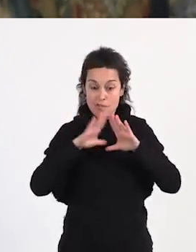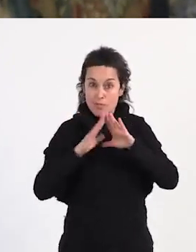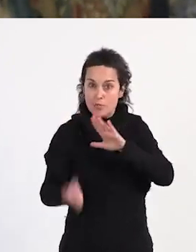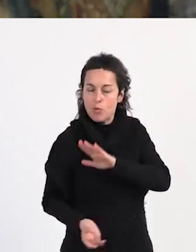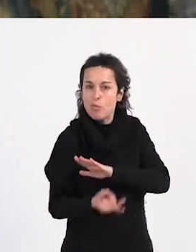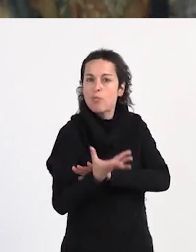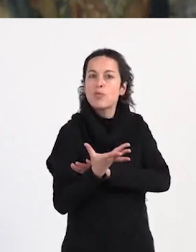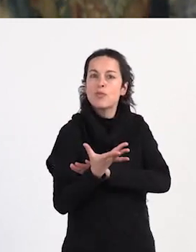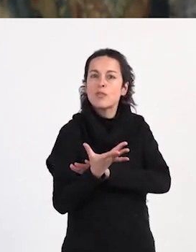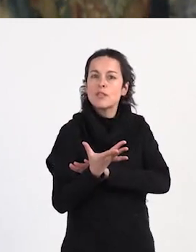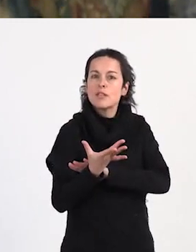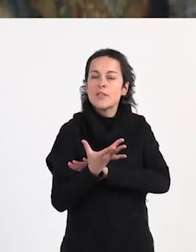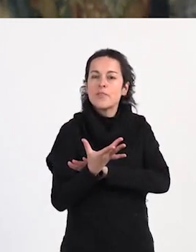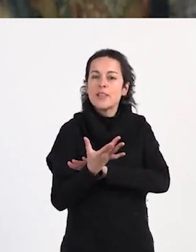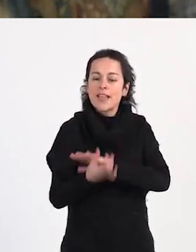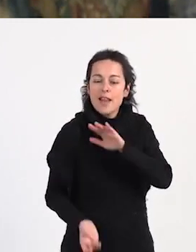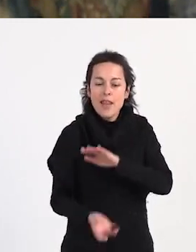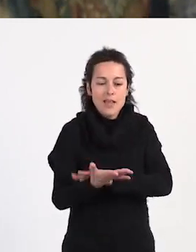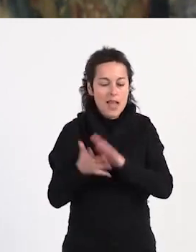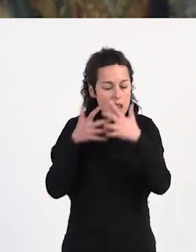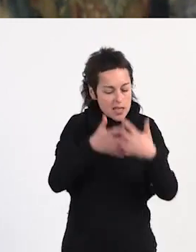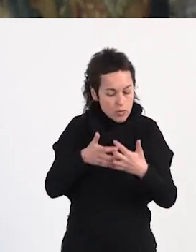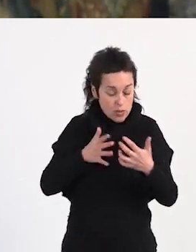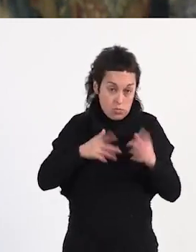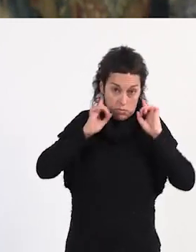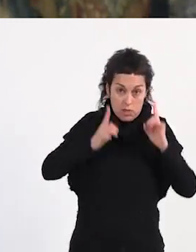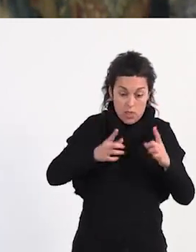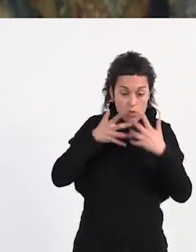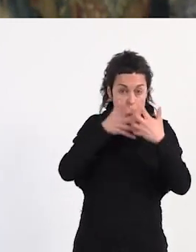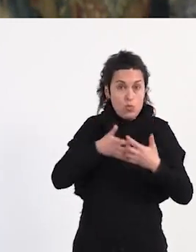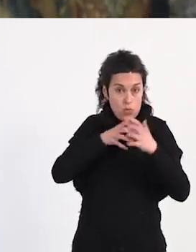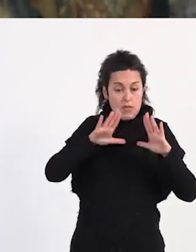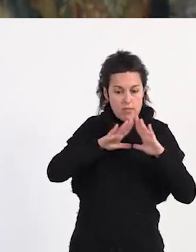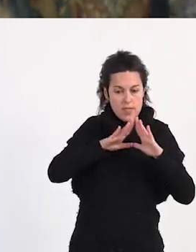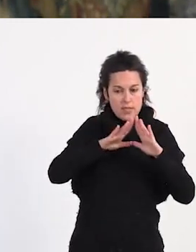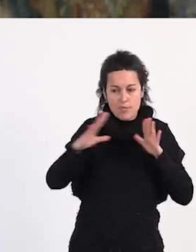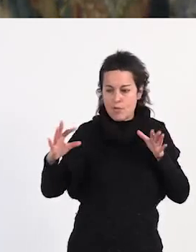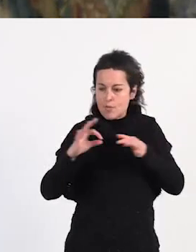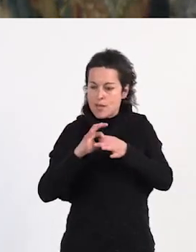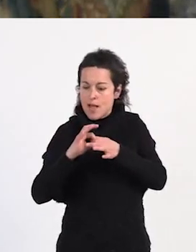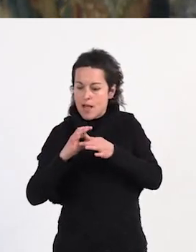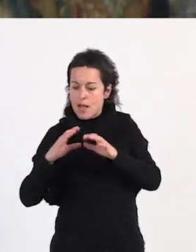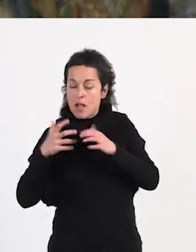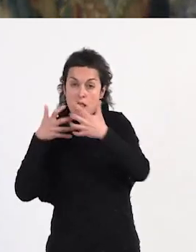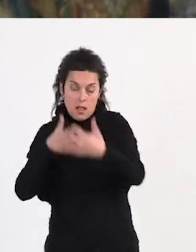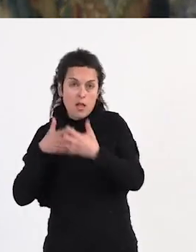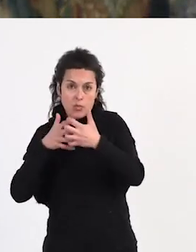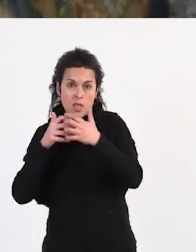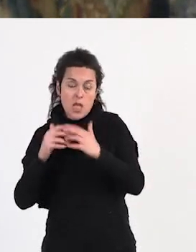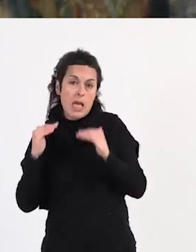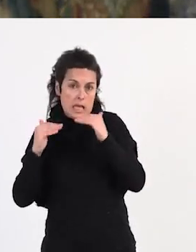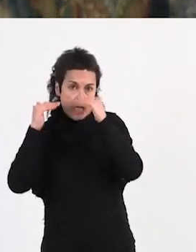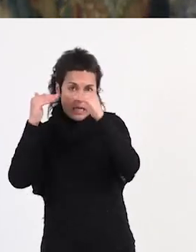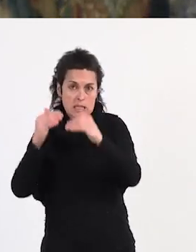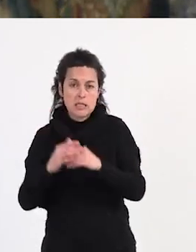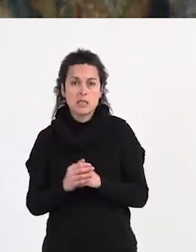feminismo, que nacen desde las luchas, en nuestro caso, de las luchas feministas, pero también que tienen que ver con las luchas de clase, ¿no? Y